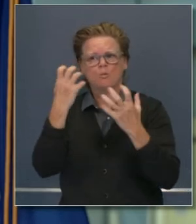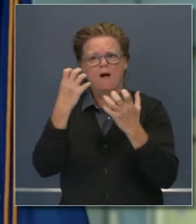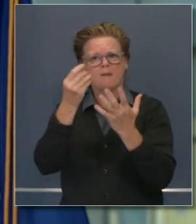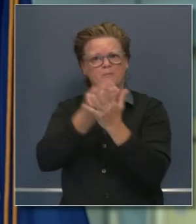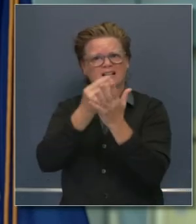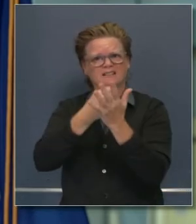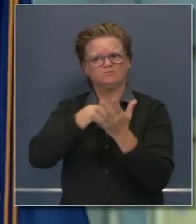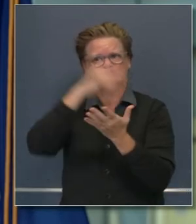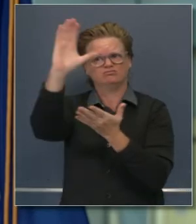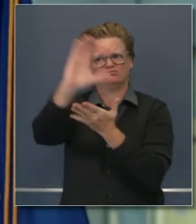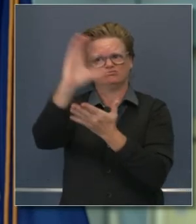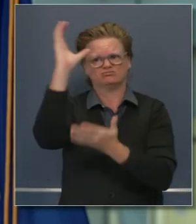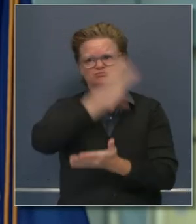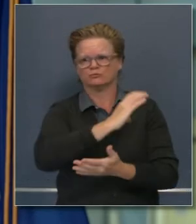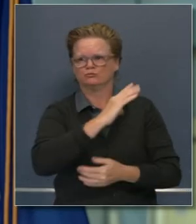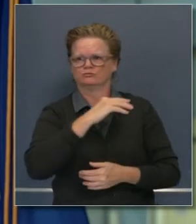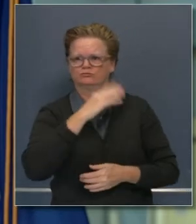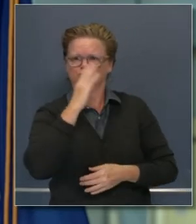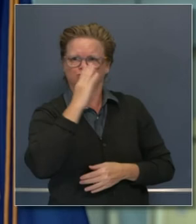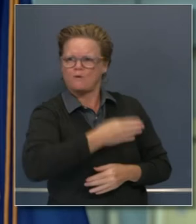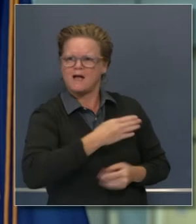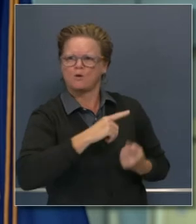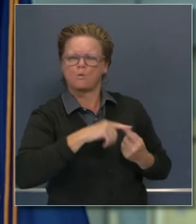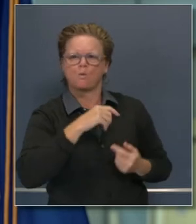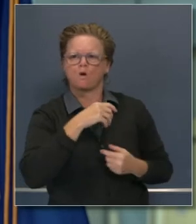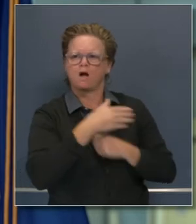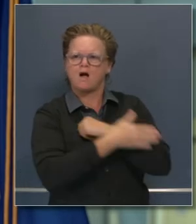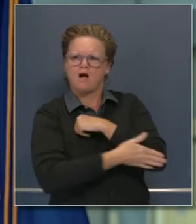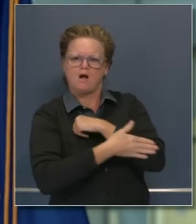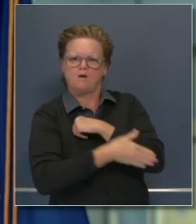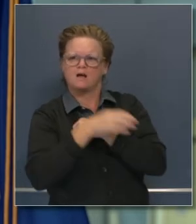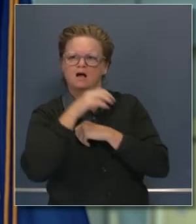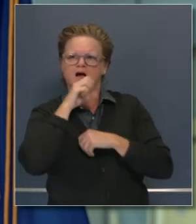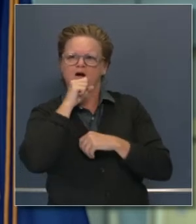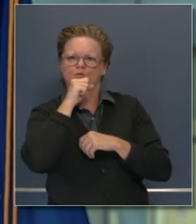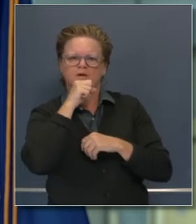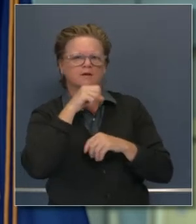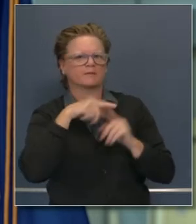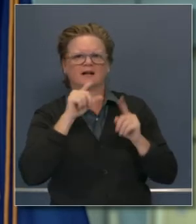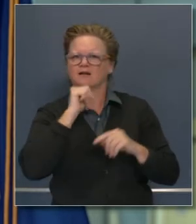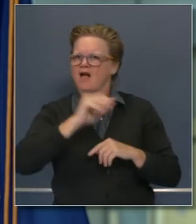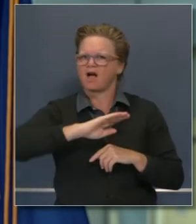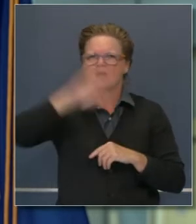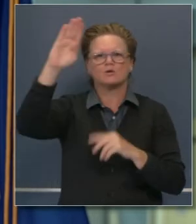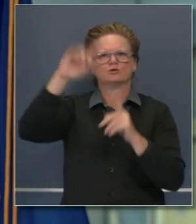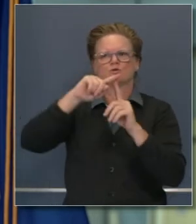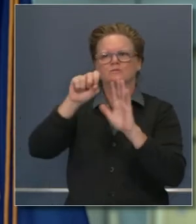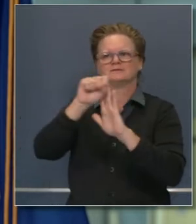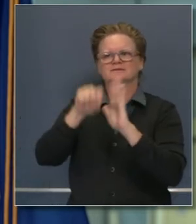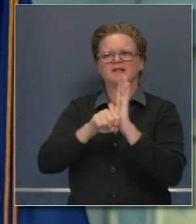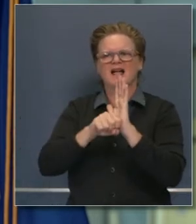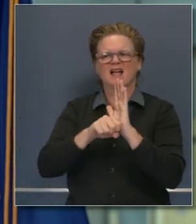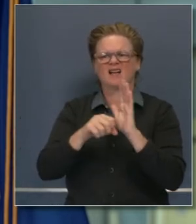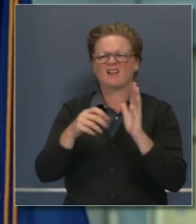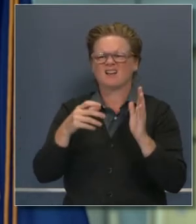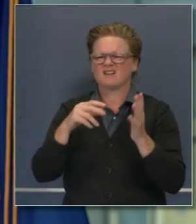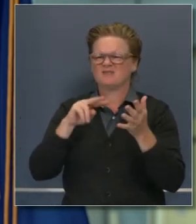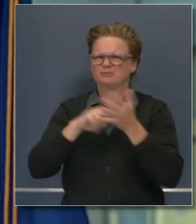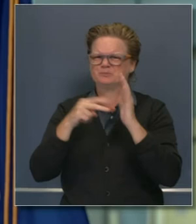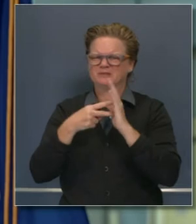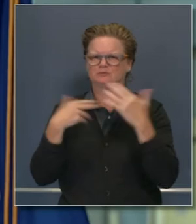Trump que proporcione ayuda directamente a los condados y no del Estado para